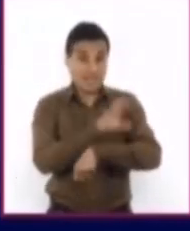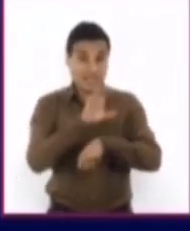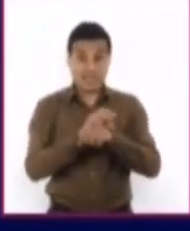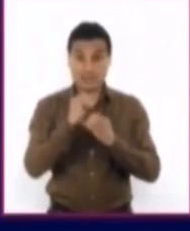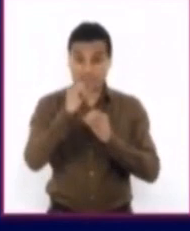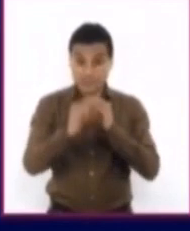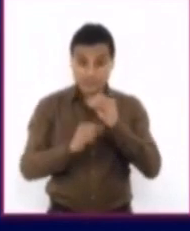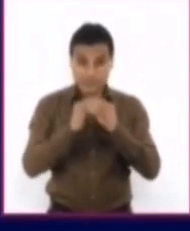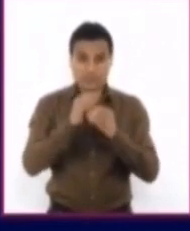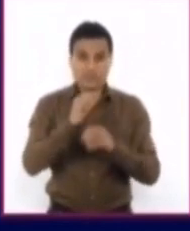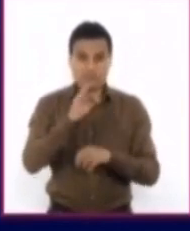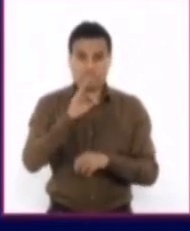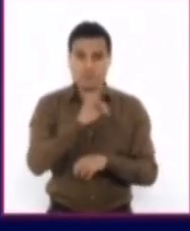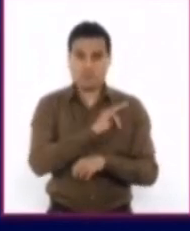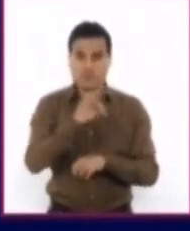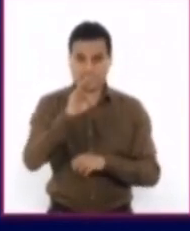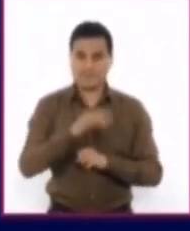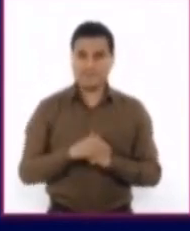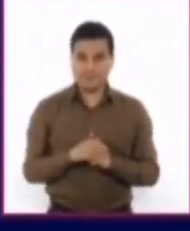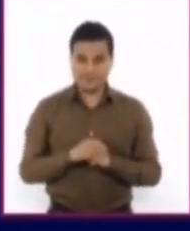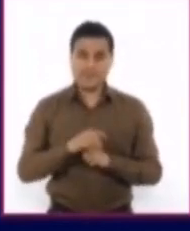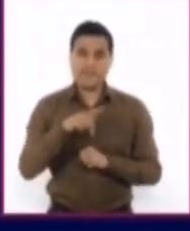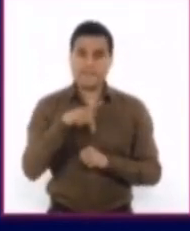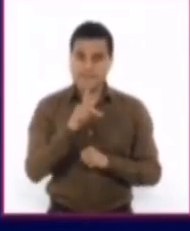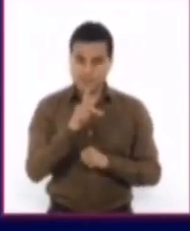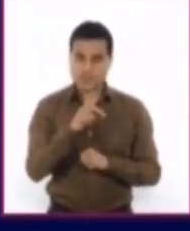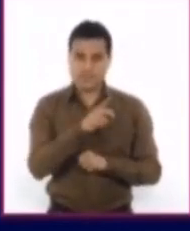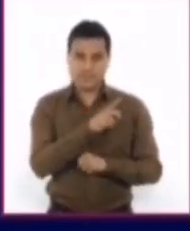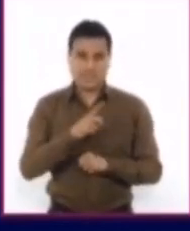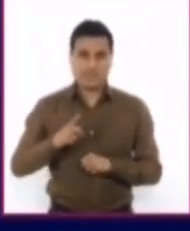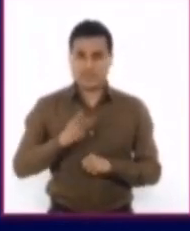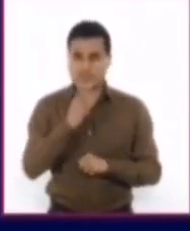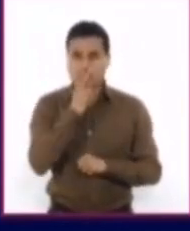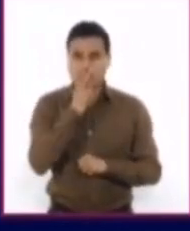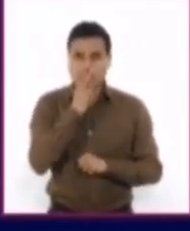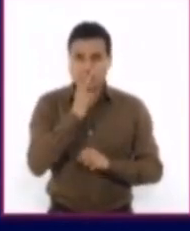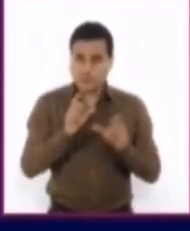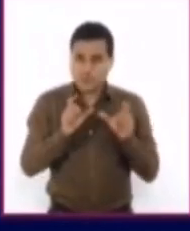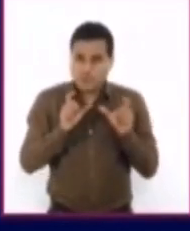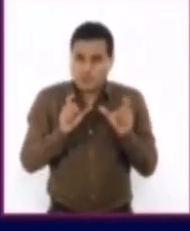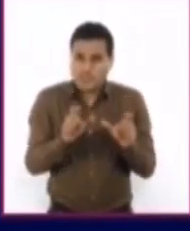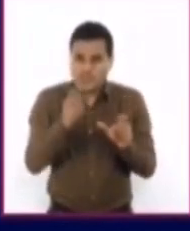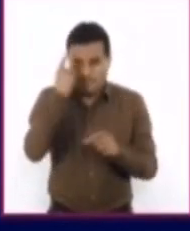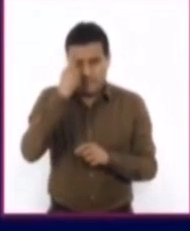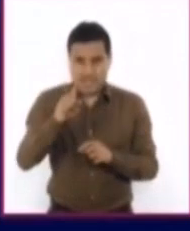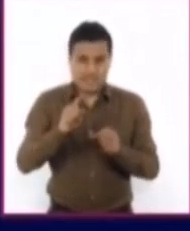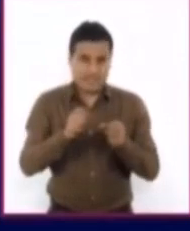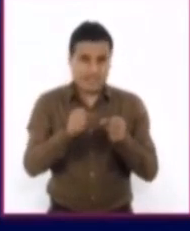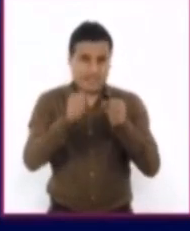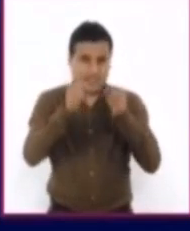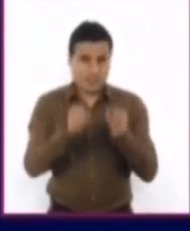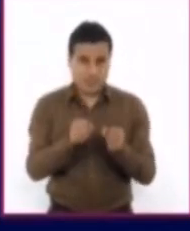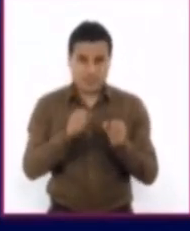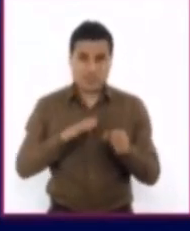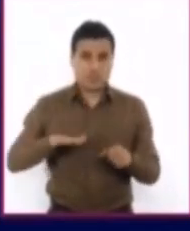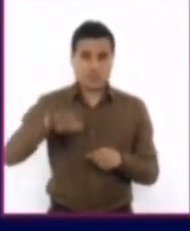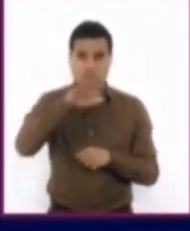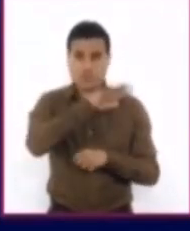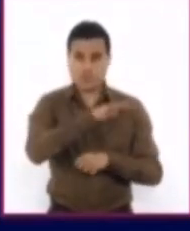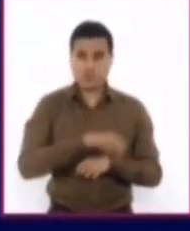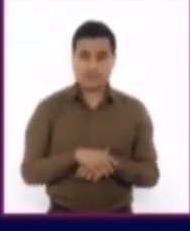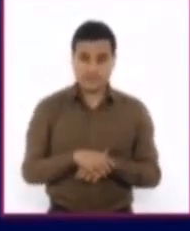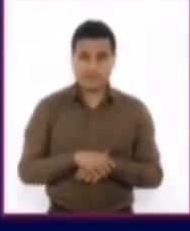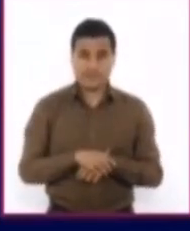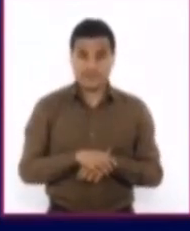pues la falta de sistemas de seguridad que garanticen un alto grado de certidumbre en cuanto a seguridad y el hecho de que no